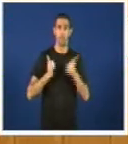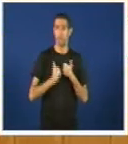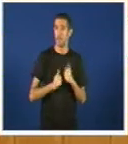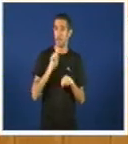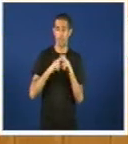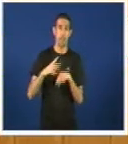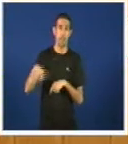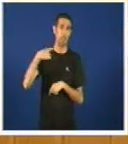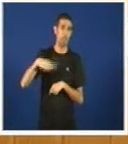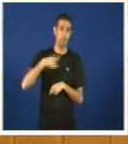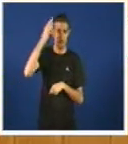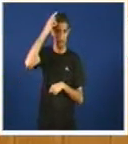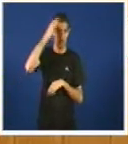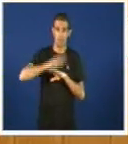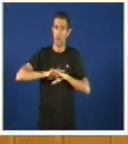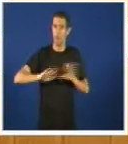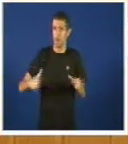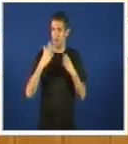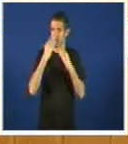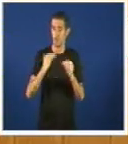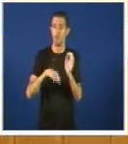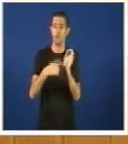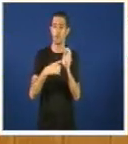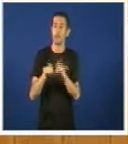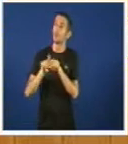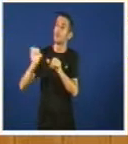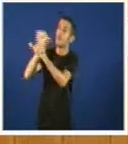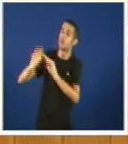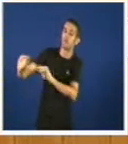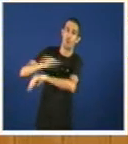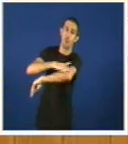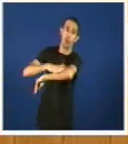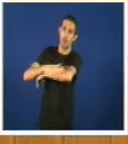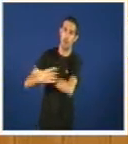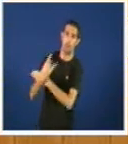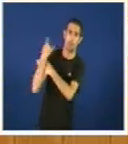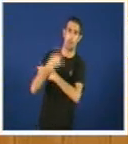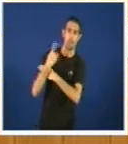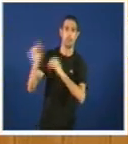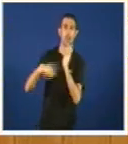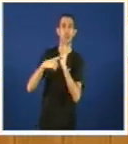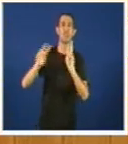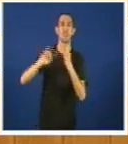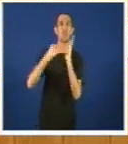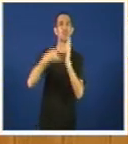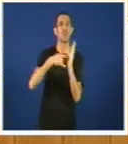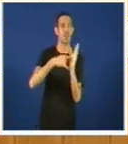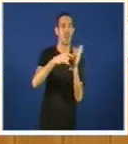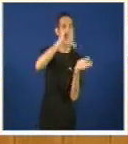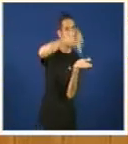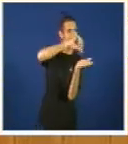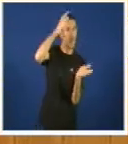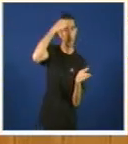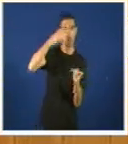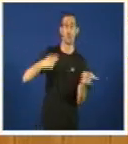pelo máis unha tomadura de pelo máis deste Goberno en relación co proxecto da cidade da cultura e claro